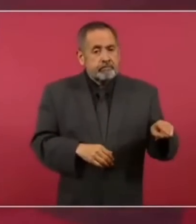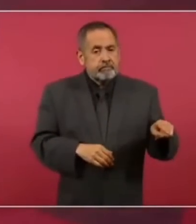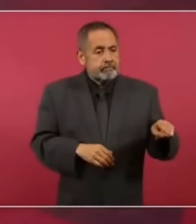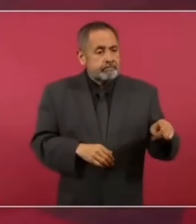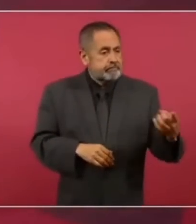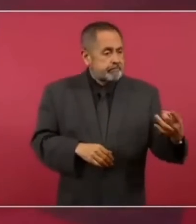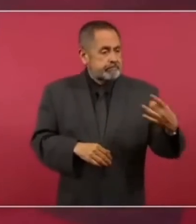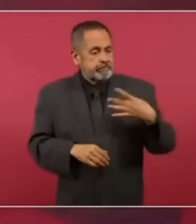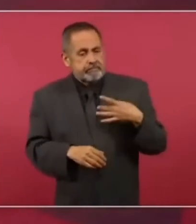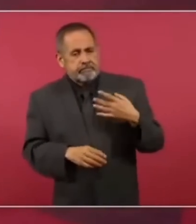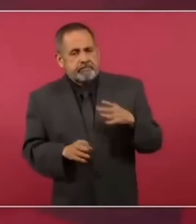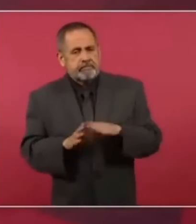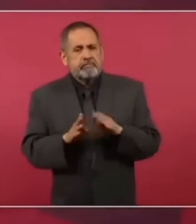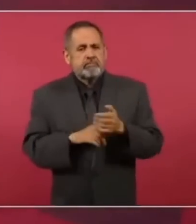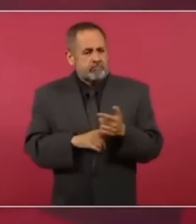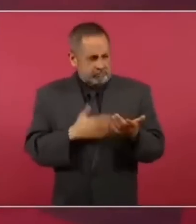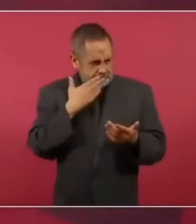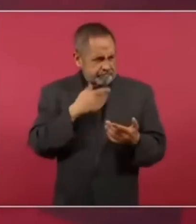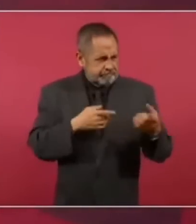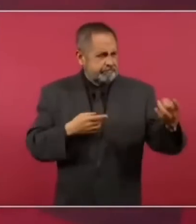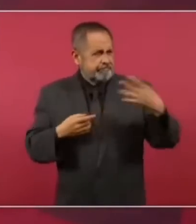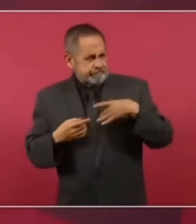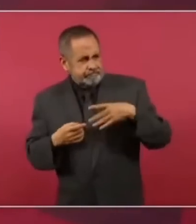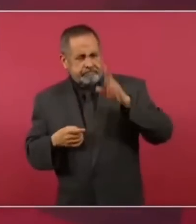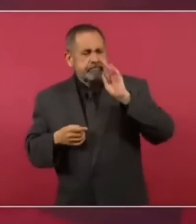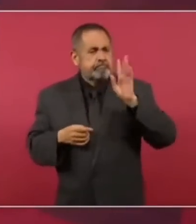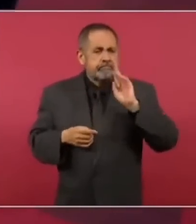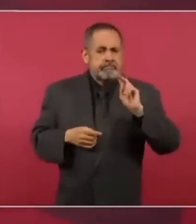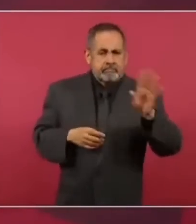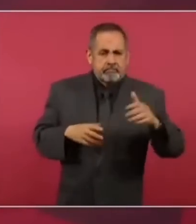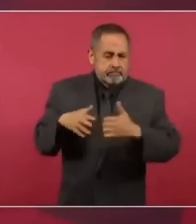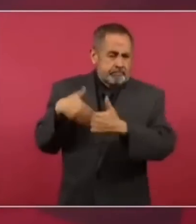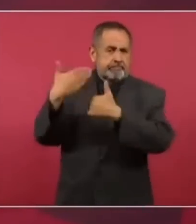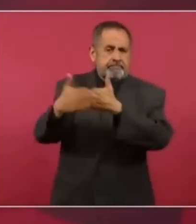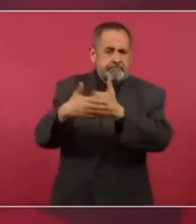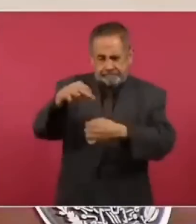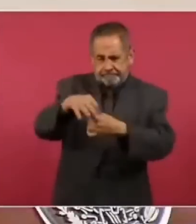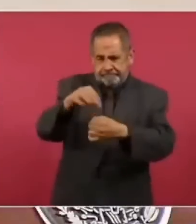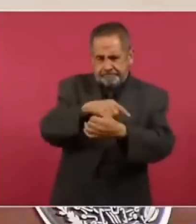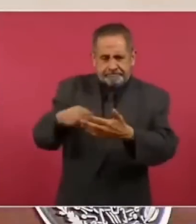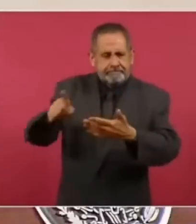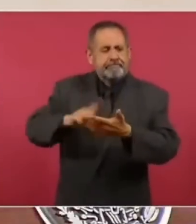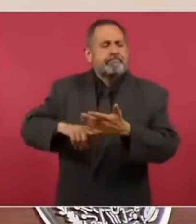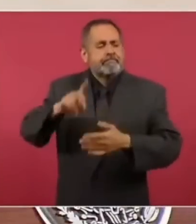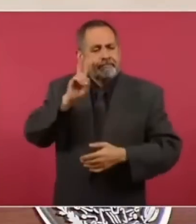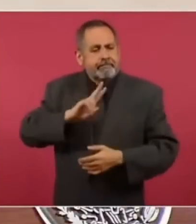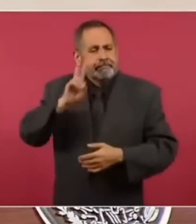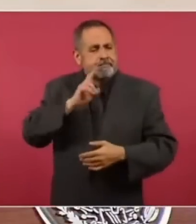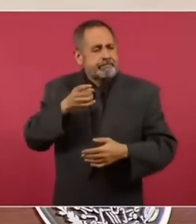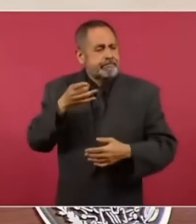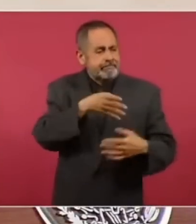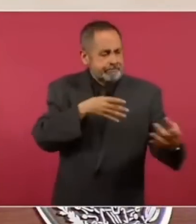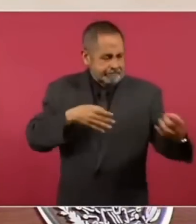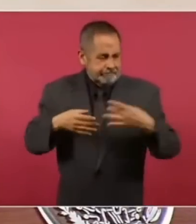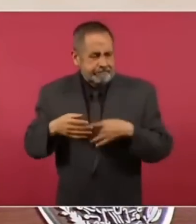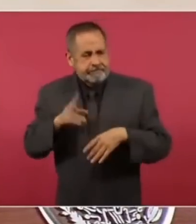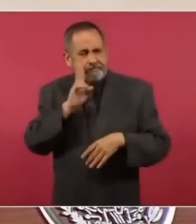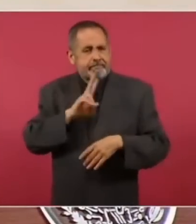vencernos en buena ley ahora que vengan las elecciones